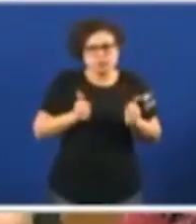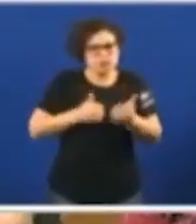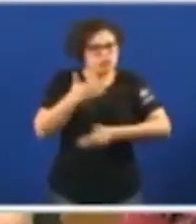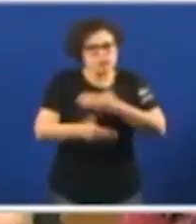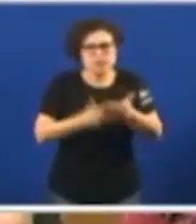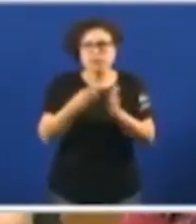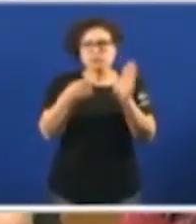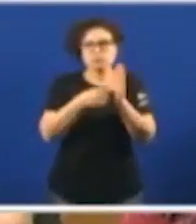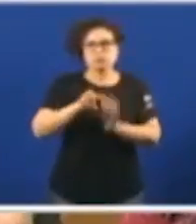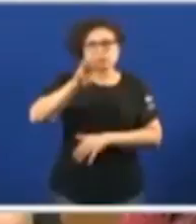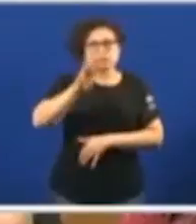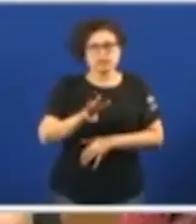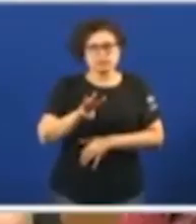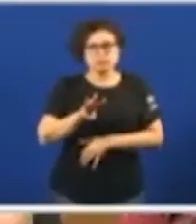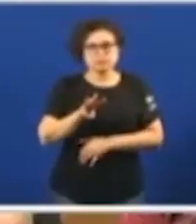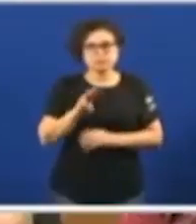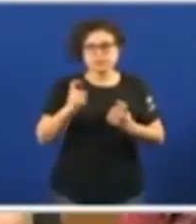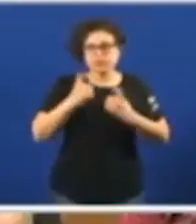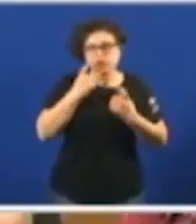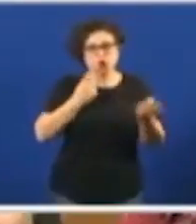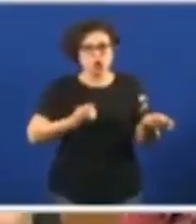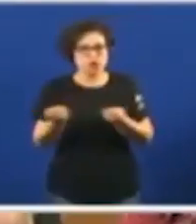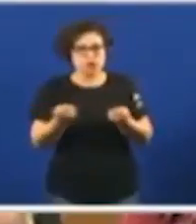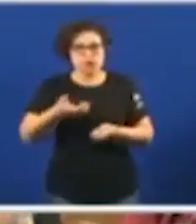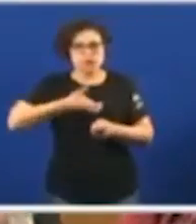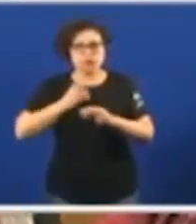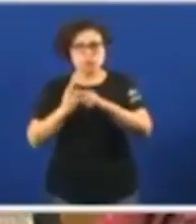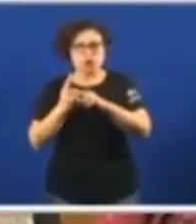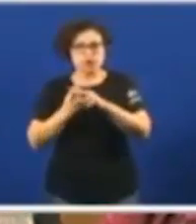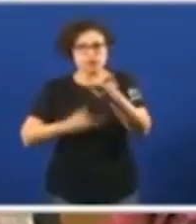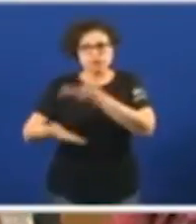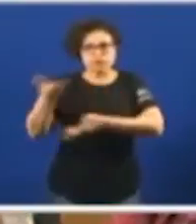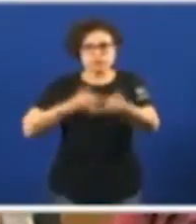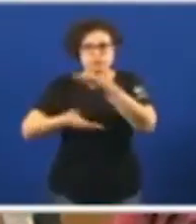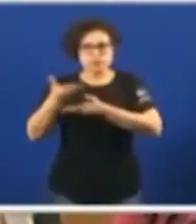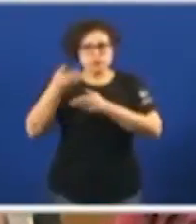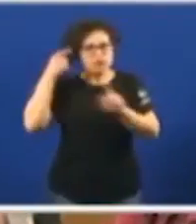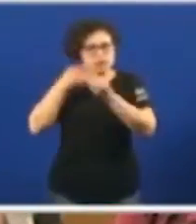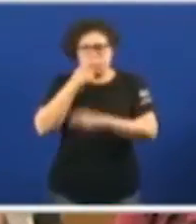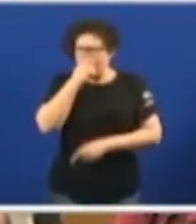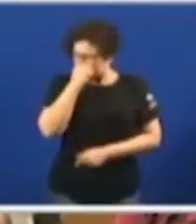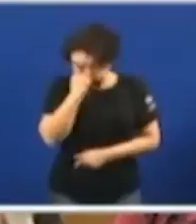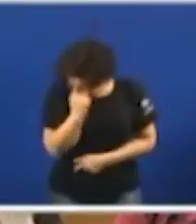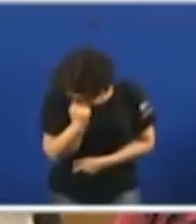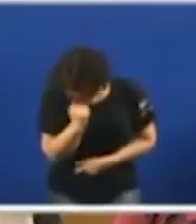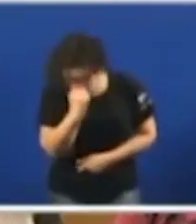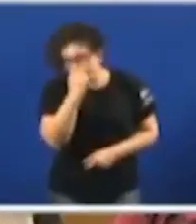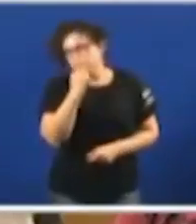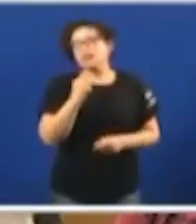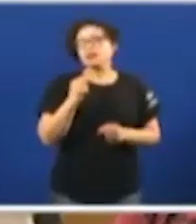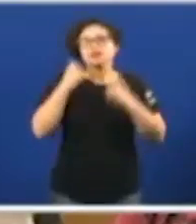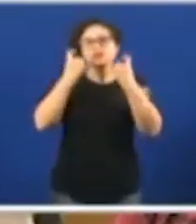3, continuar adoptando en coordinación e colaboración co Concello do Porriño as medidas preventivas necesarias para evitar riscos para a saúde das persoas.